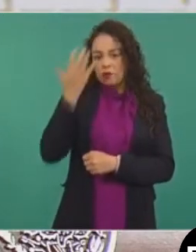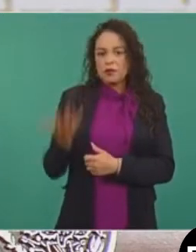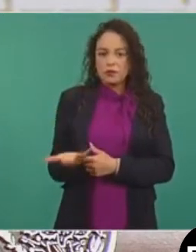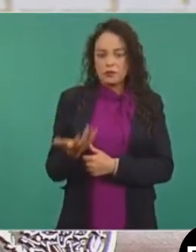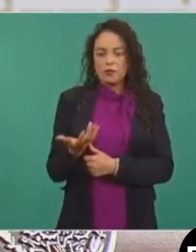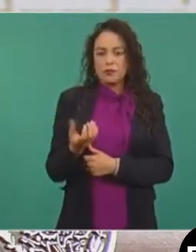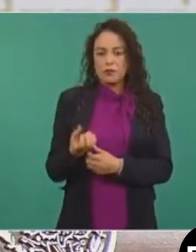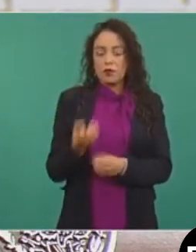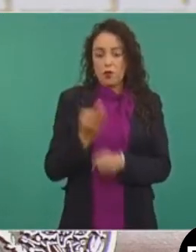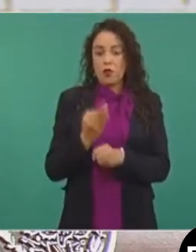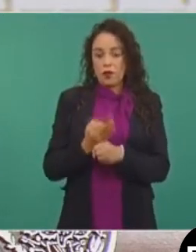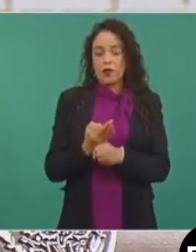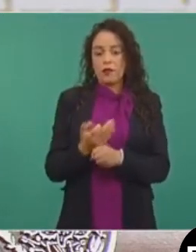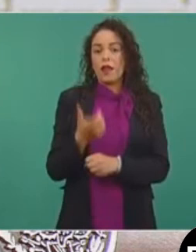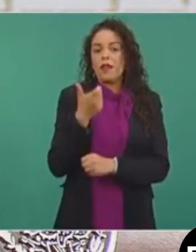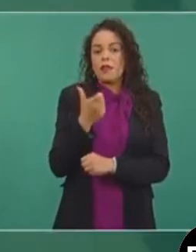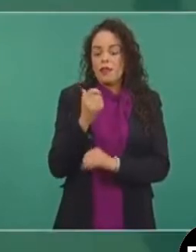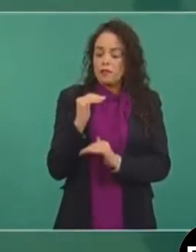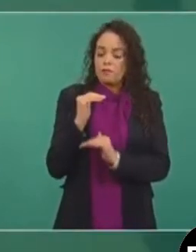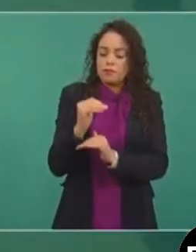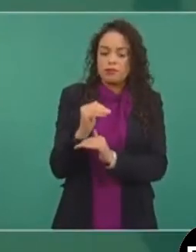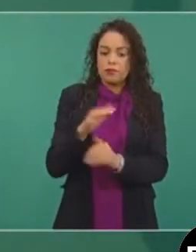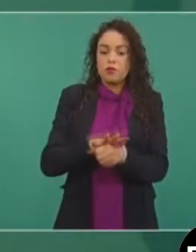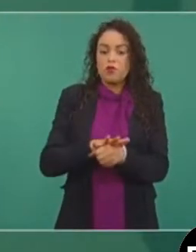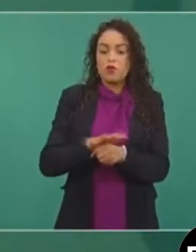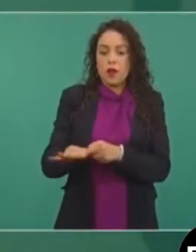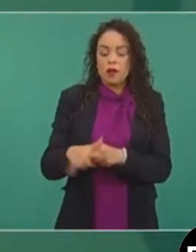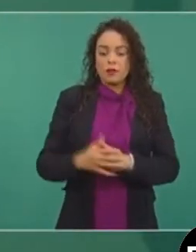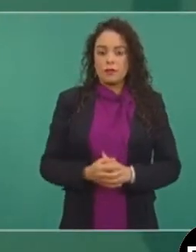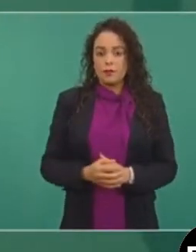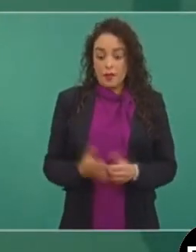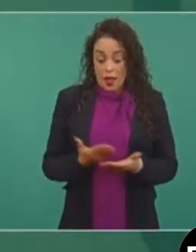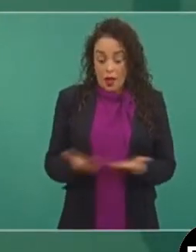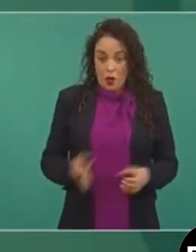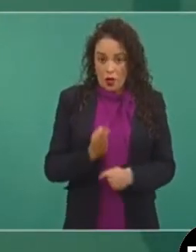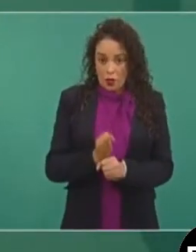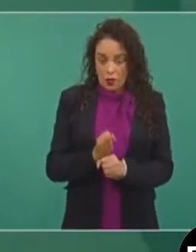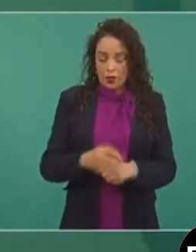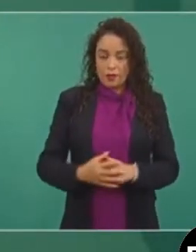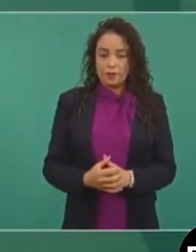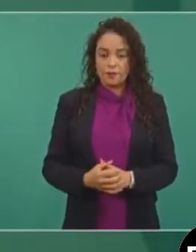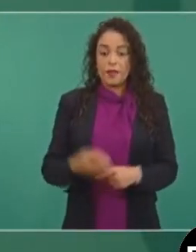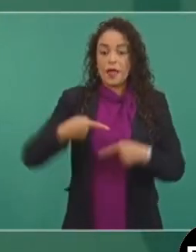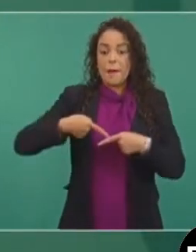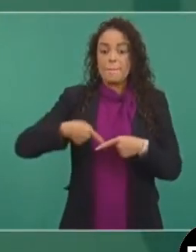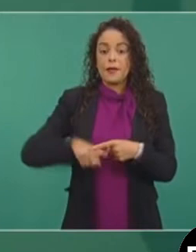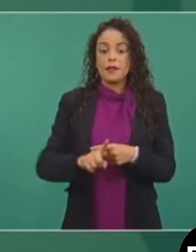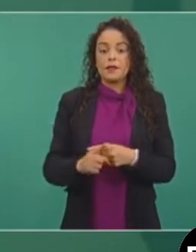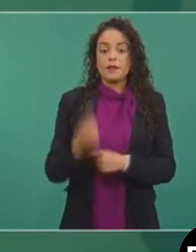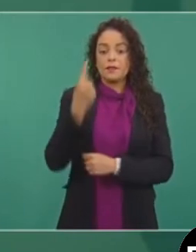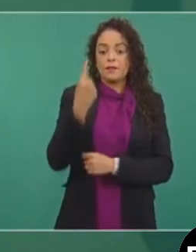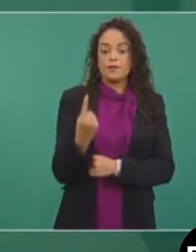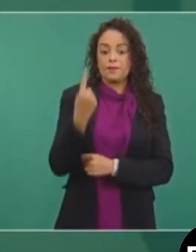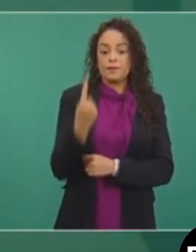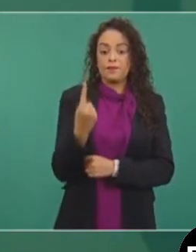mínimo vigente o cuál va a ser el salario mínimo vigente a partir del día primero